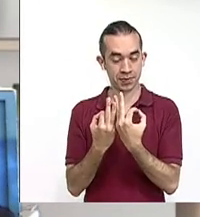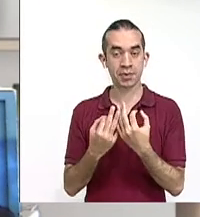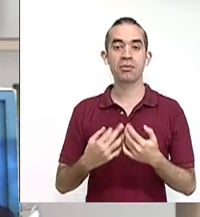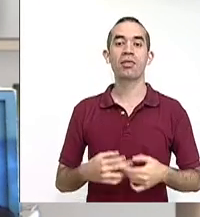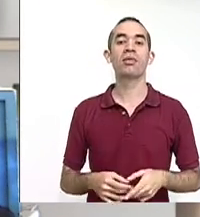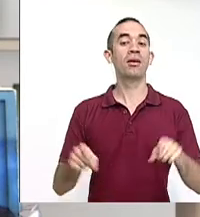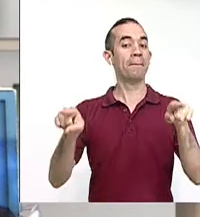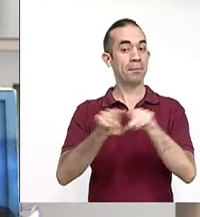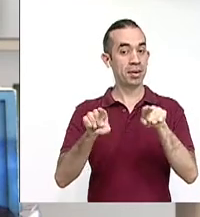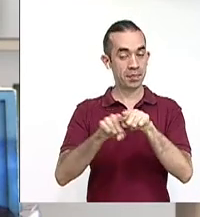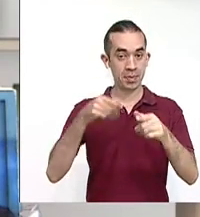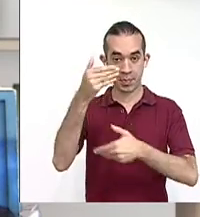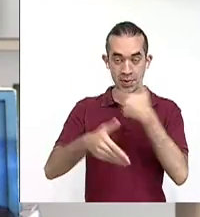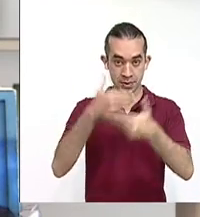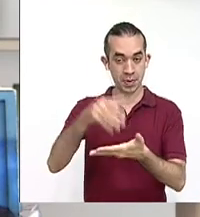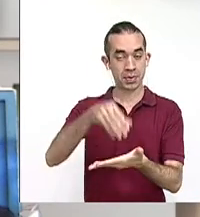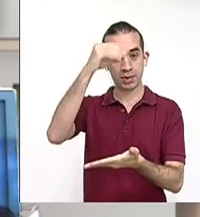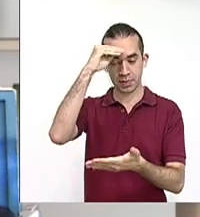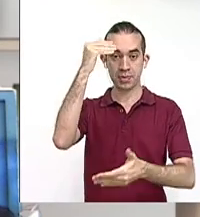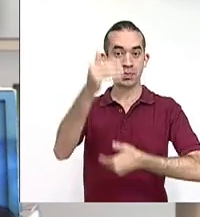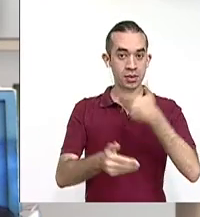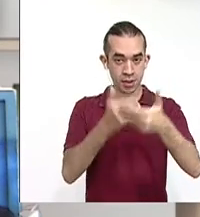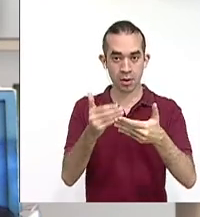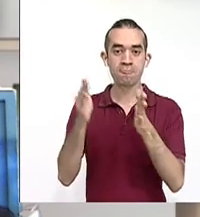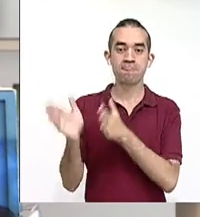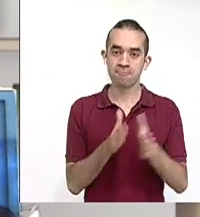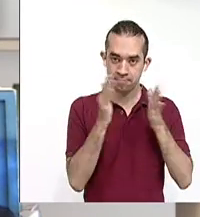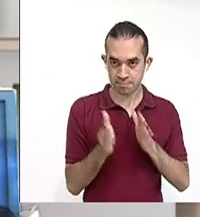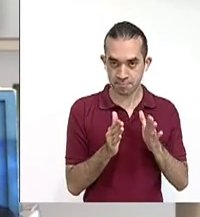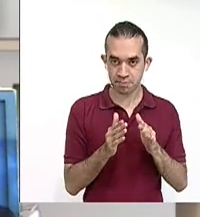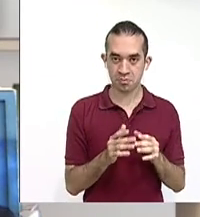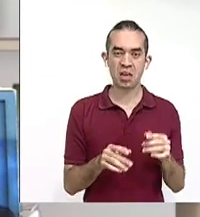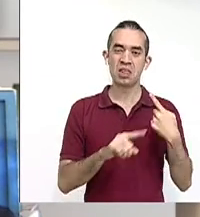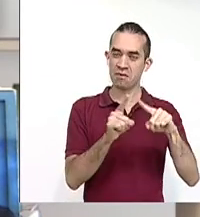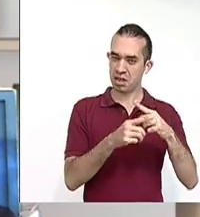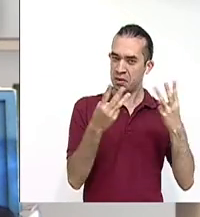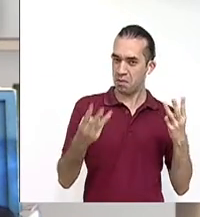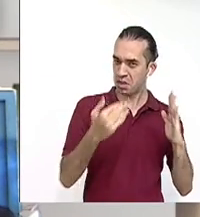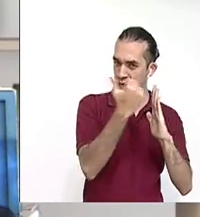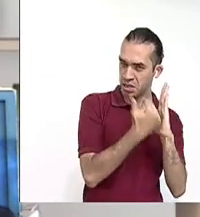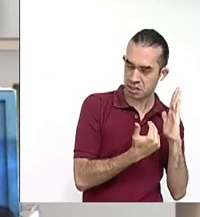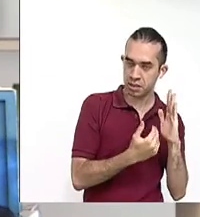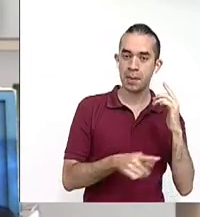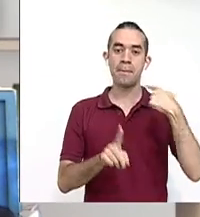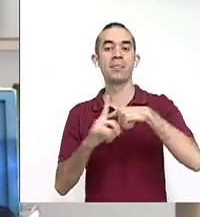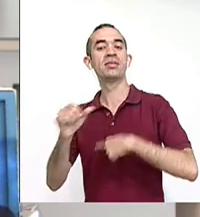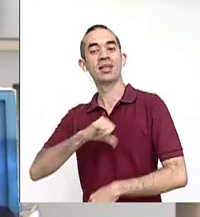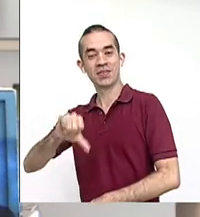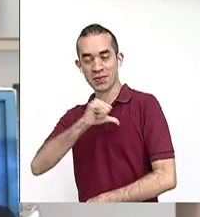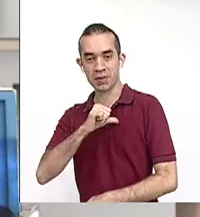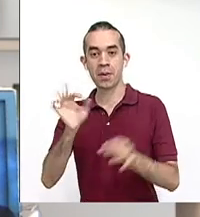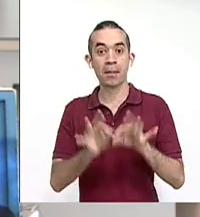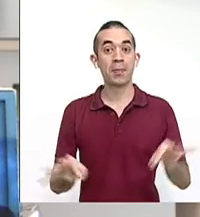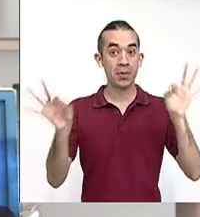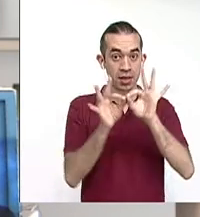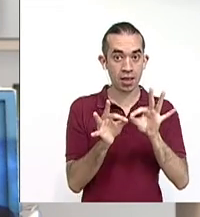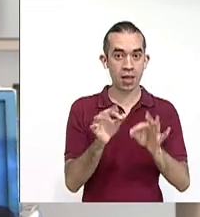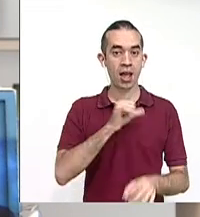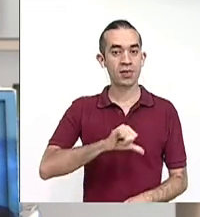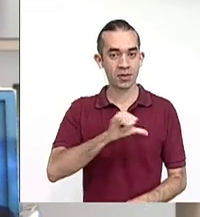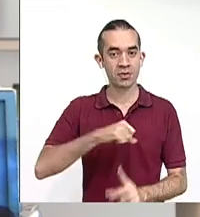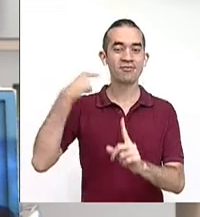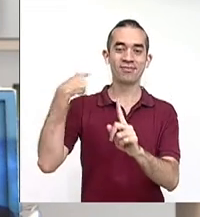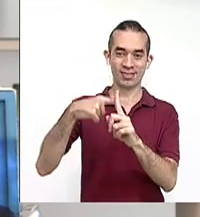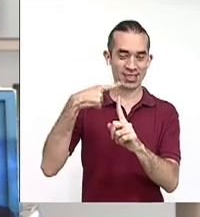procesos de aprendizaje nos preparamos, tanto con los materiales como con la actitud. Así que es muy importante tener una actitud